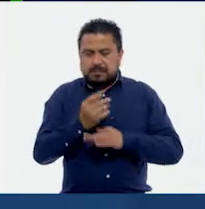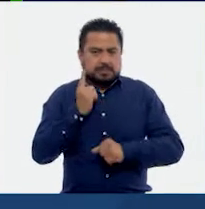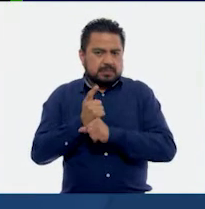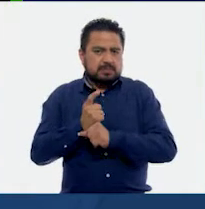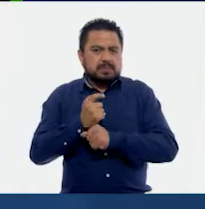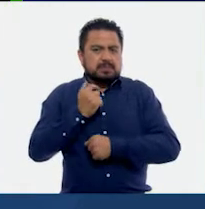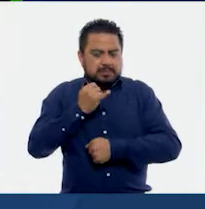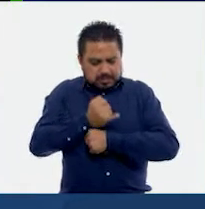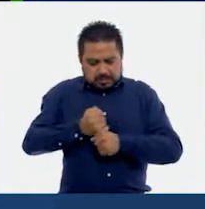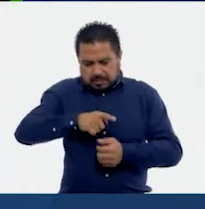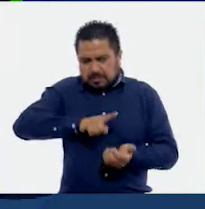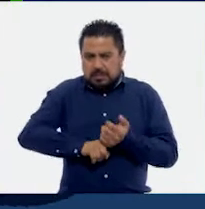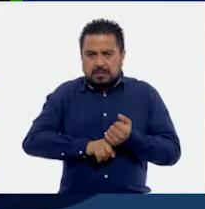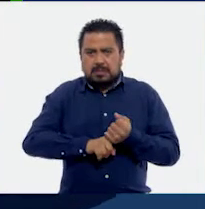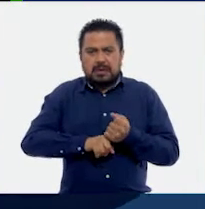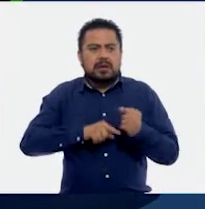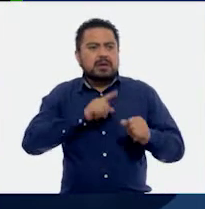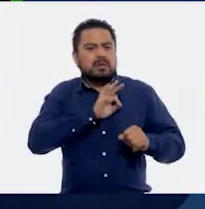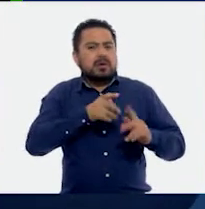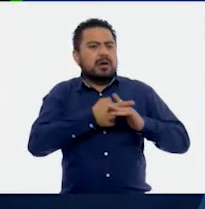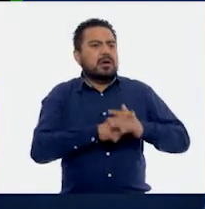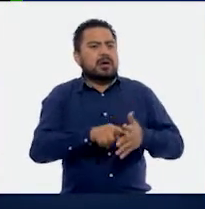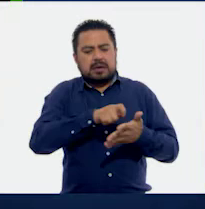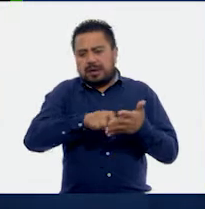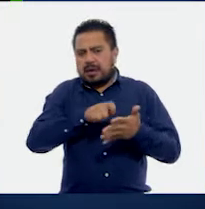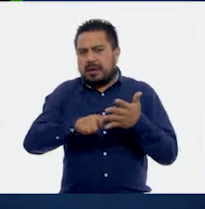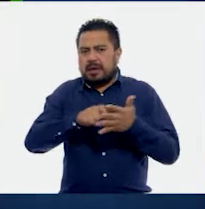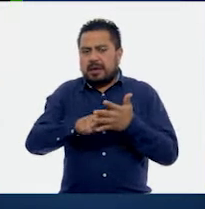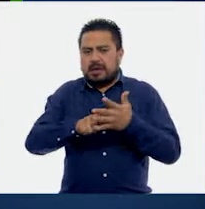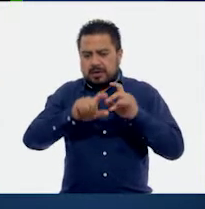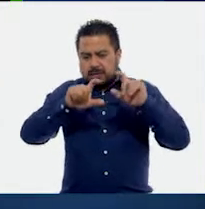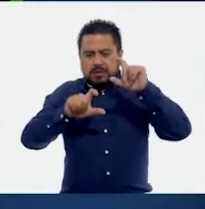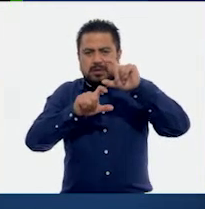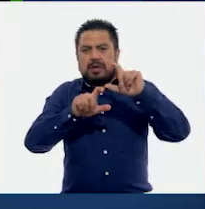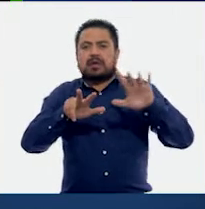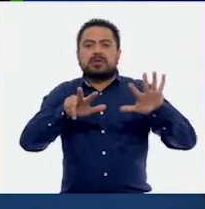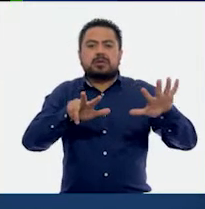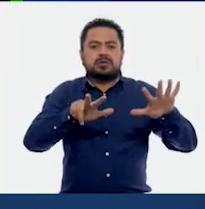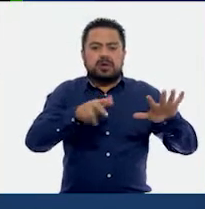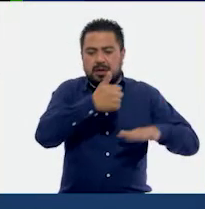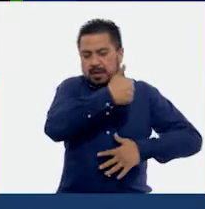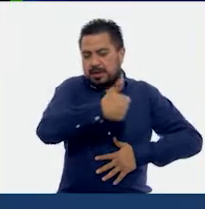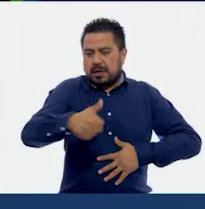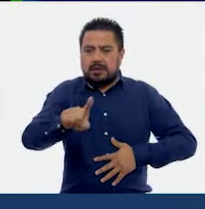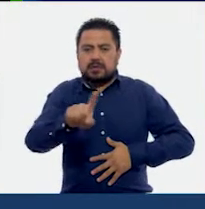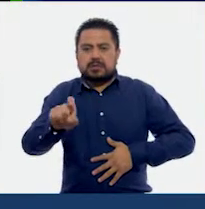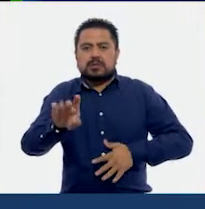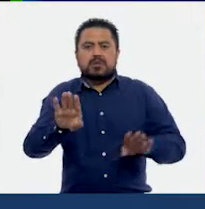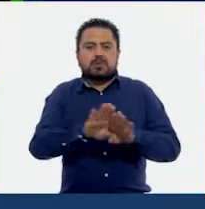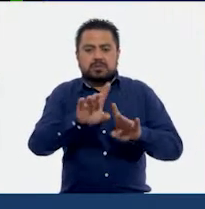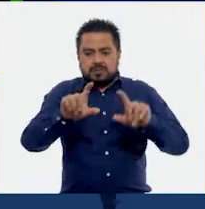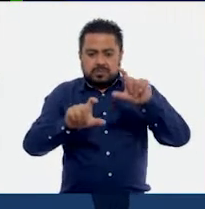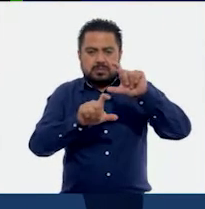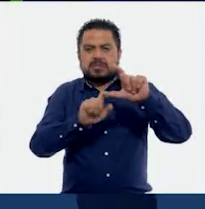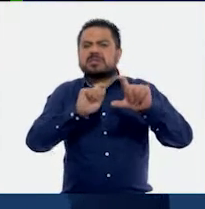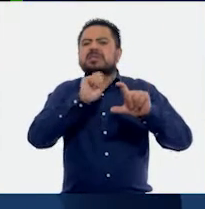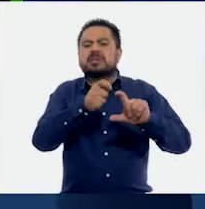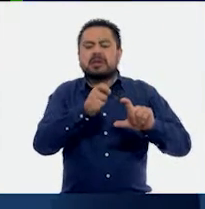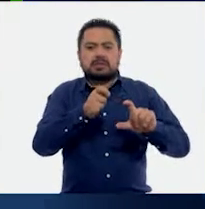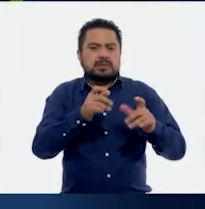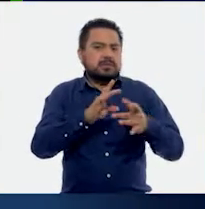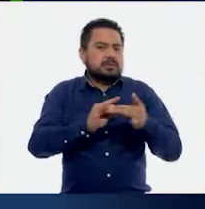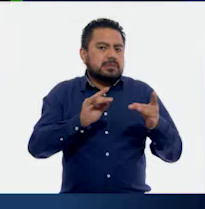haríamos el decimal, pero podemos comenzar escribiendo la fracción. 18 por cada 100 como una fracción significa